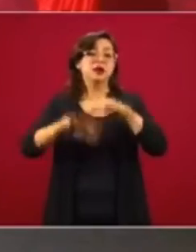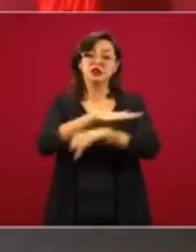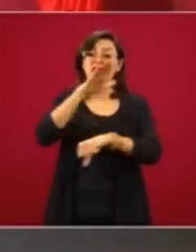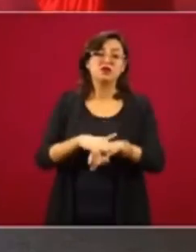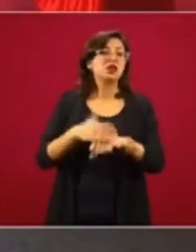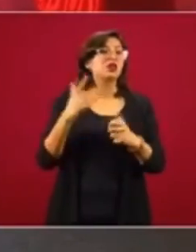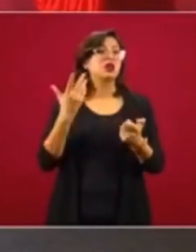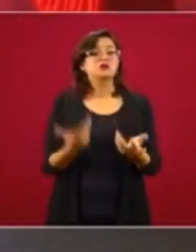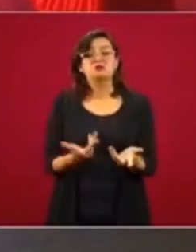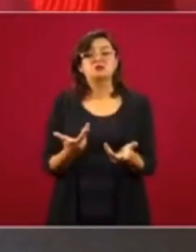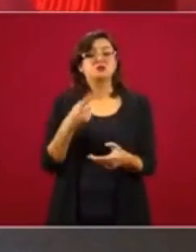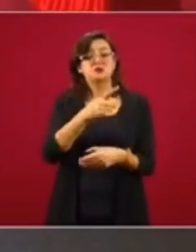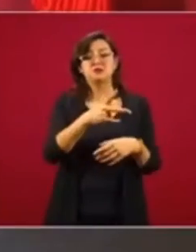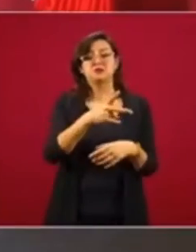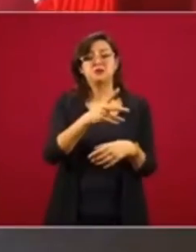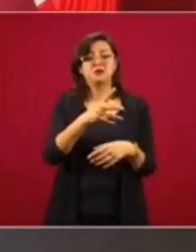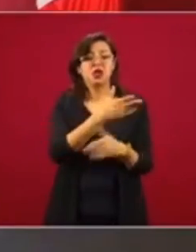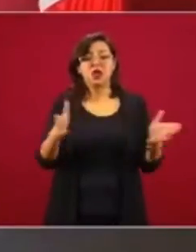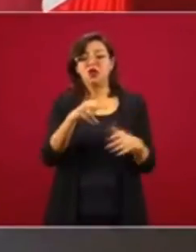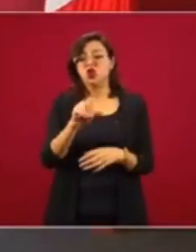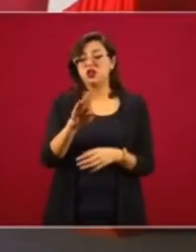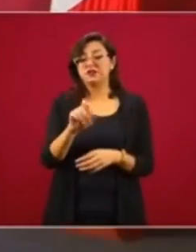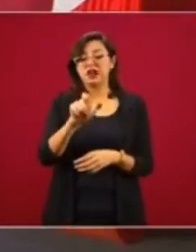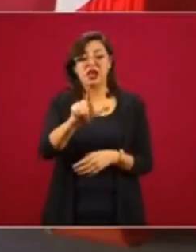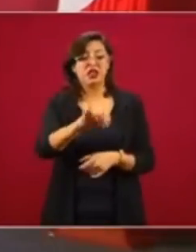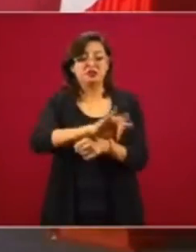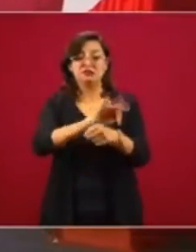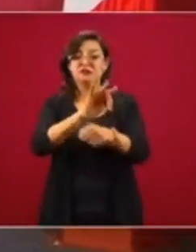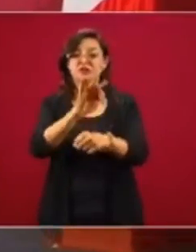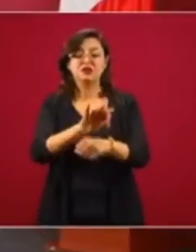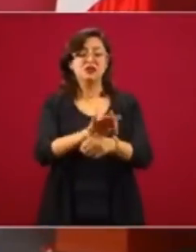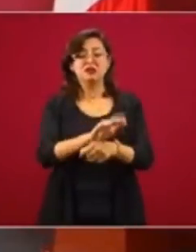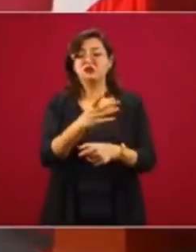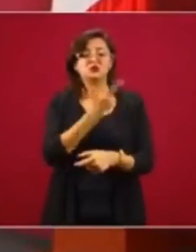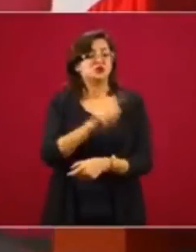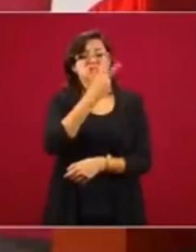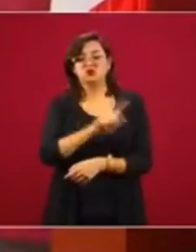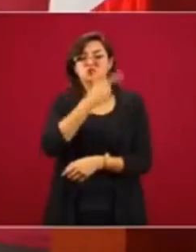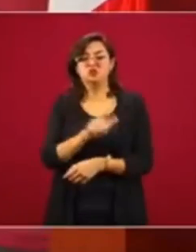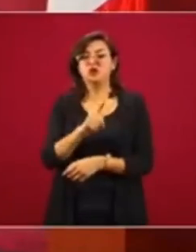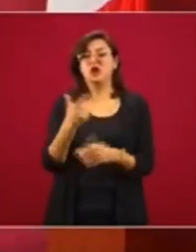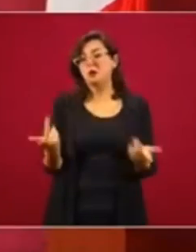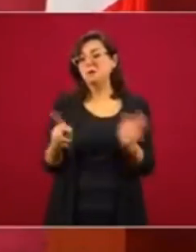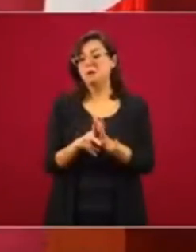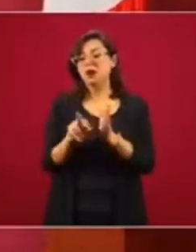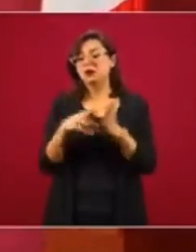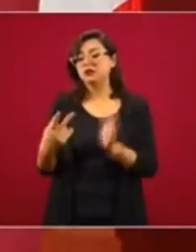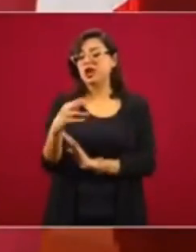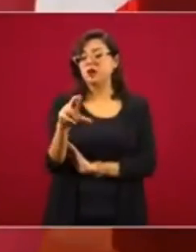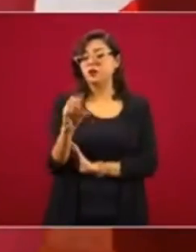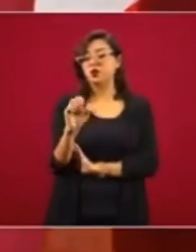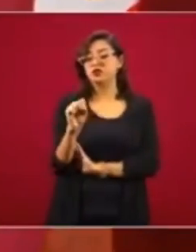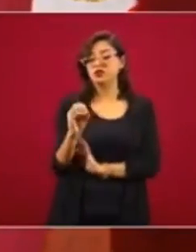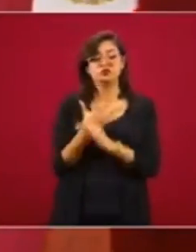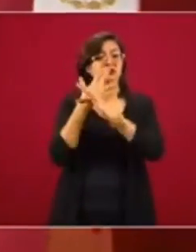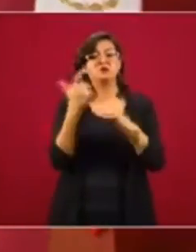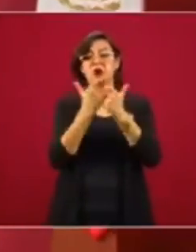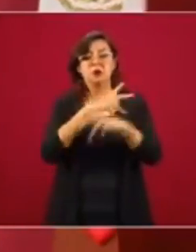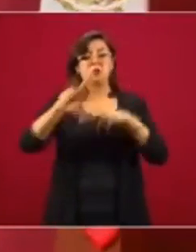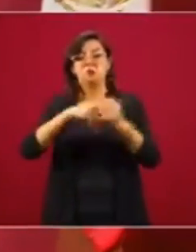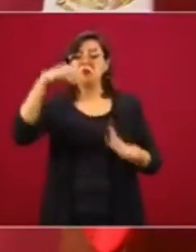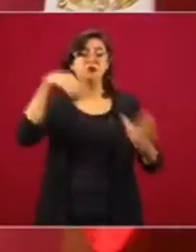aunque no les guste a los defensores del modelo neoliberal, aunque el proceso diga que estamos asfixiando la economía nacional. Son visiones distintas.